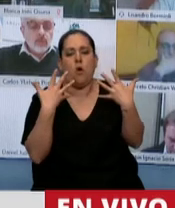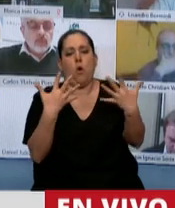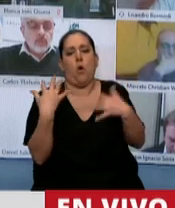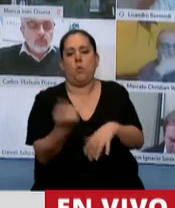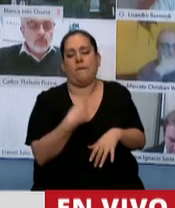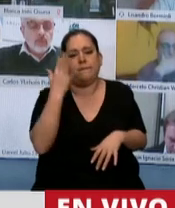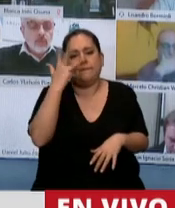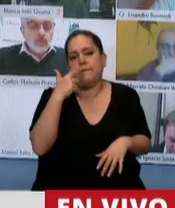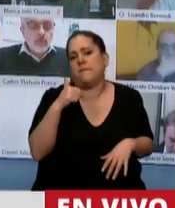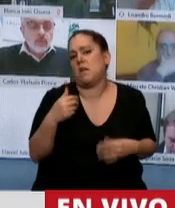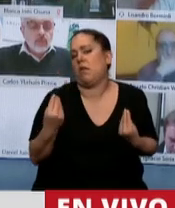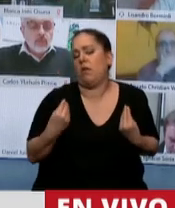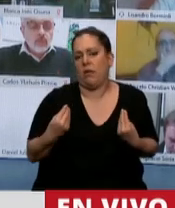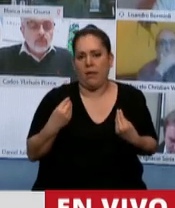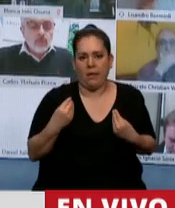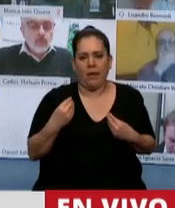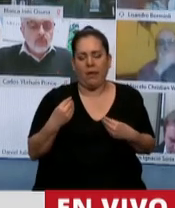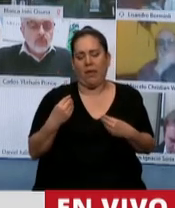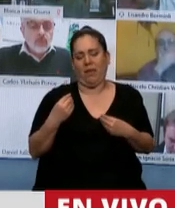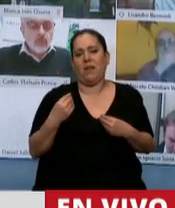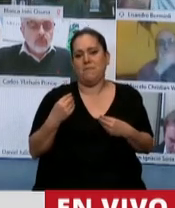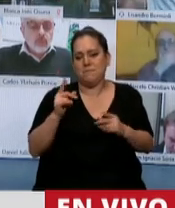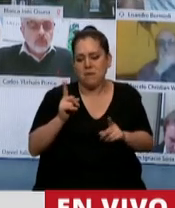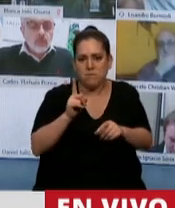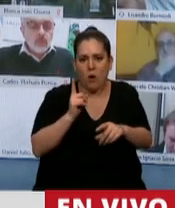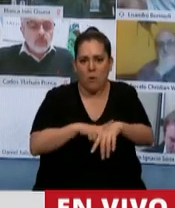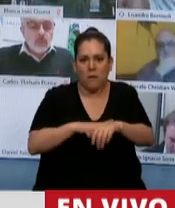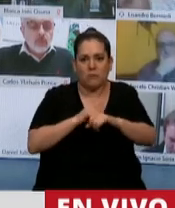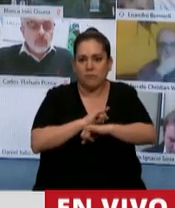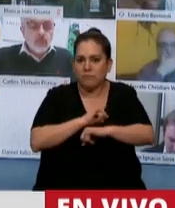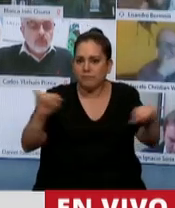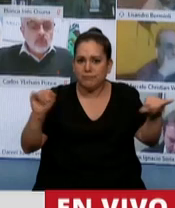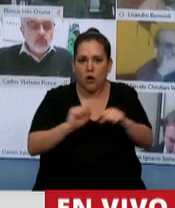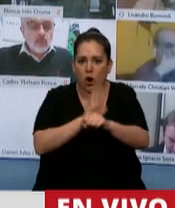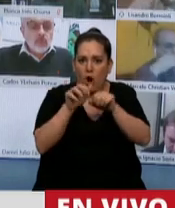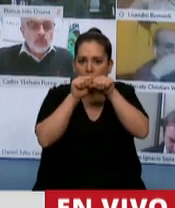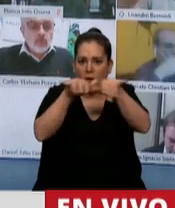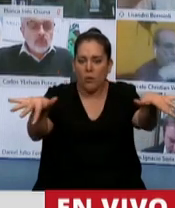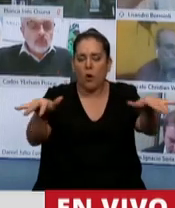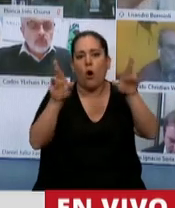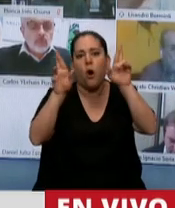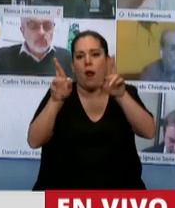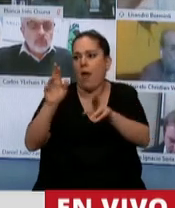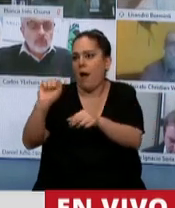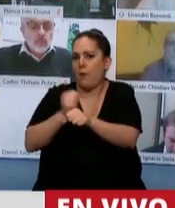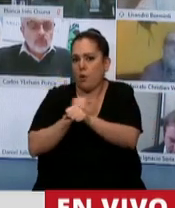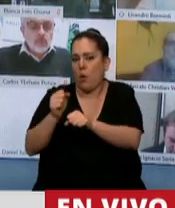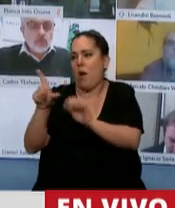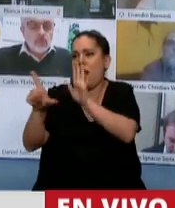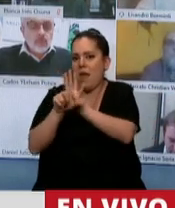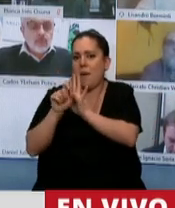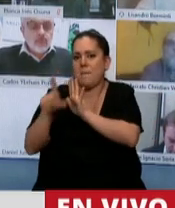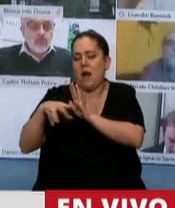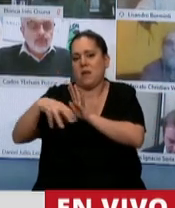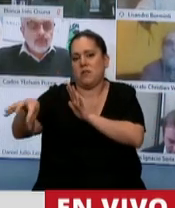gustado que al otro día de planteada la pandemia hubiera habido una ley de salvataje para el sector y para todos los